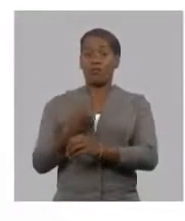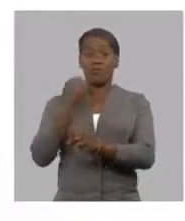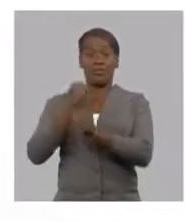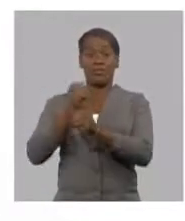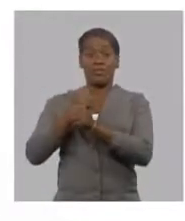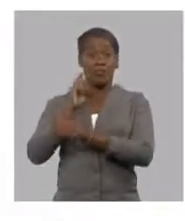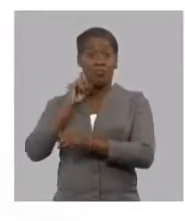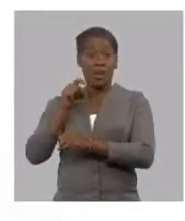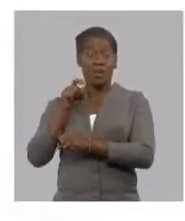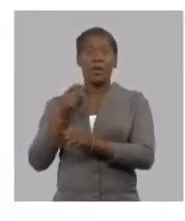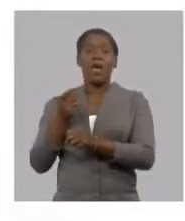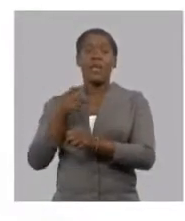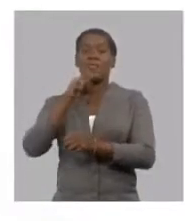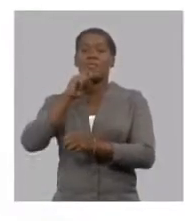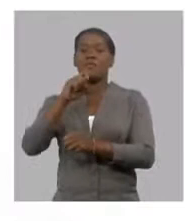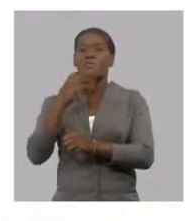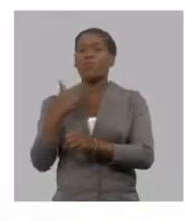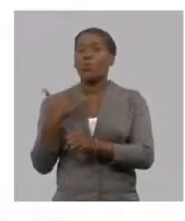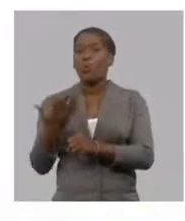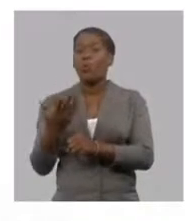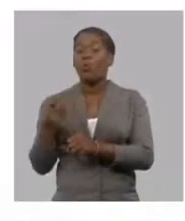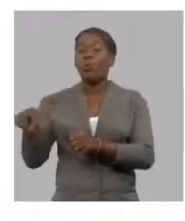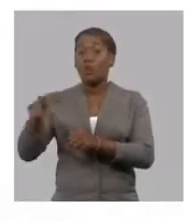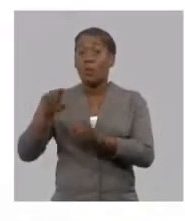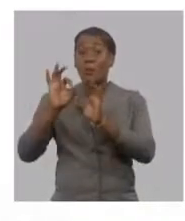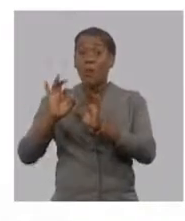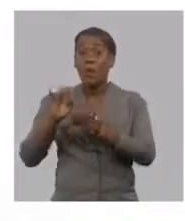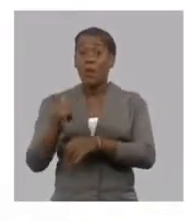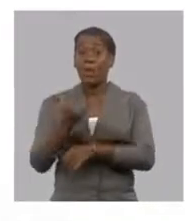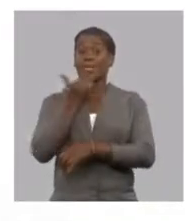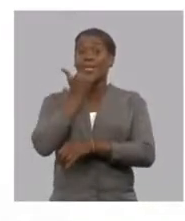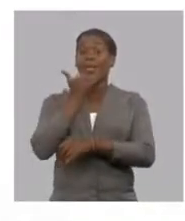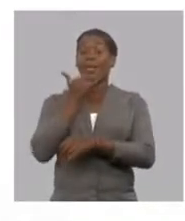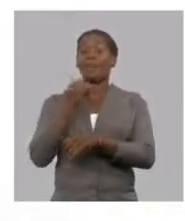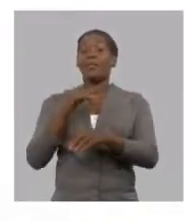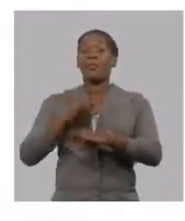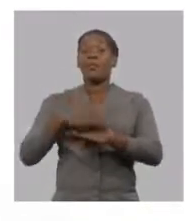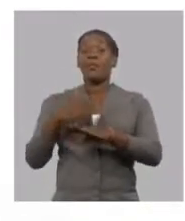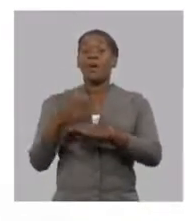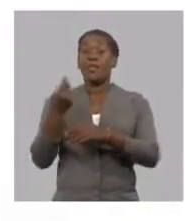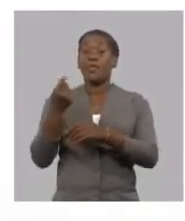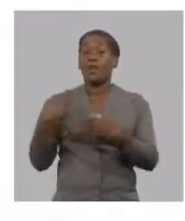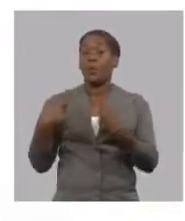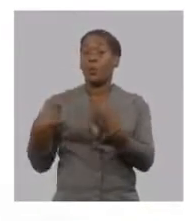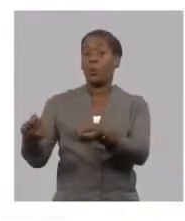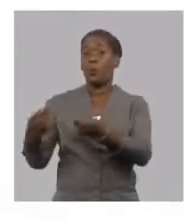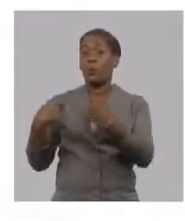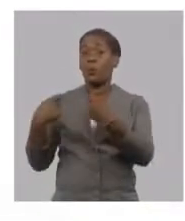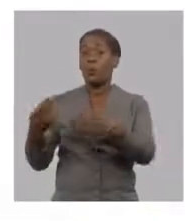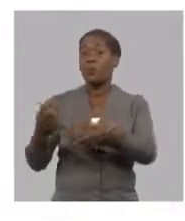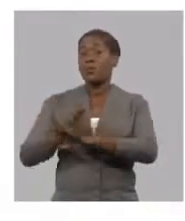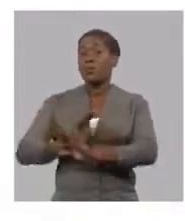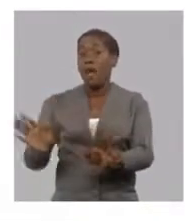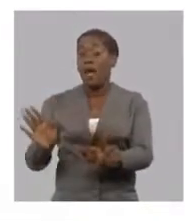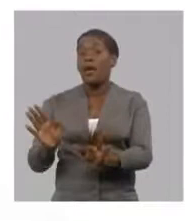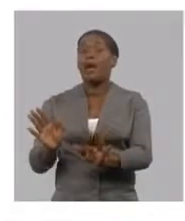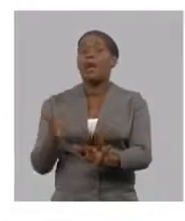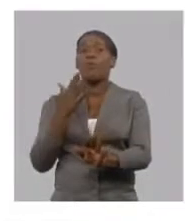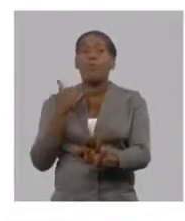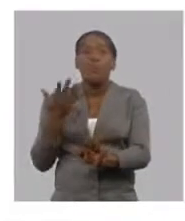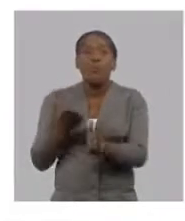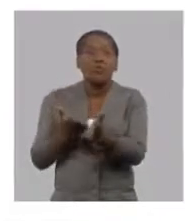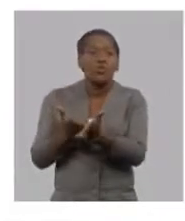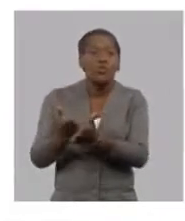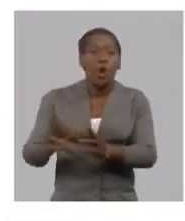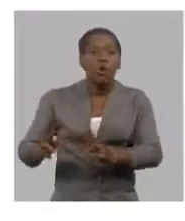severidad que más afecta a la empresa y todos esos tienen corto de seguro y así mismo y a partir de que los años van transcurriendo llega el momento que la